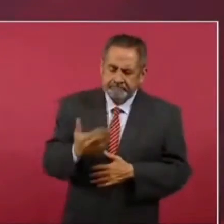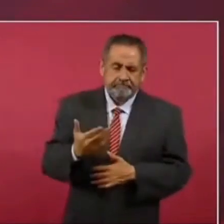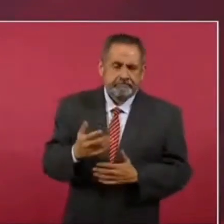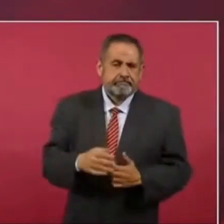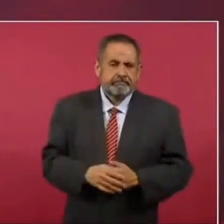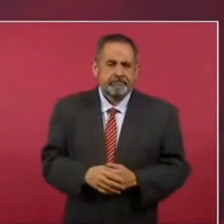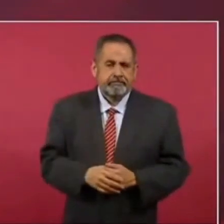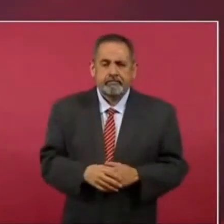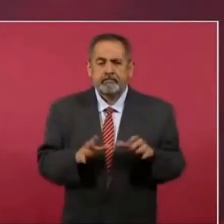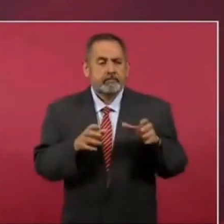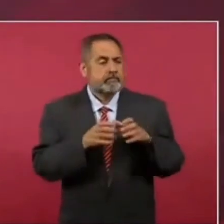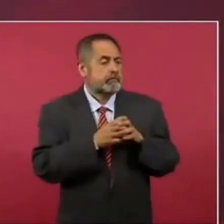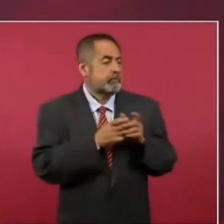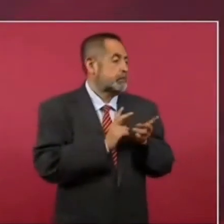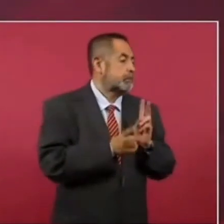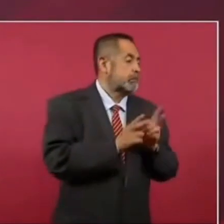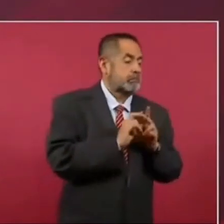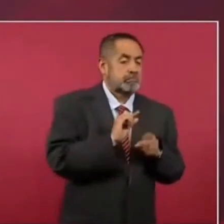las relaciones